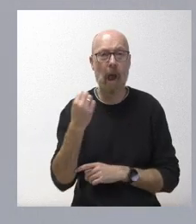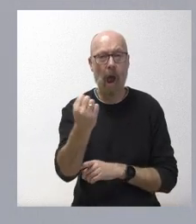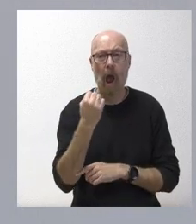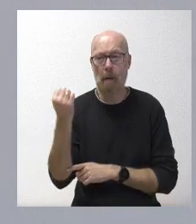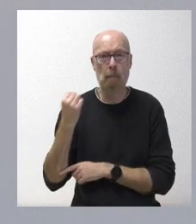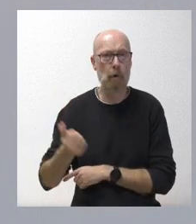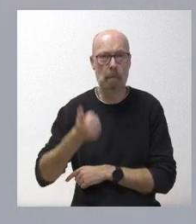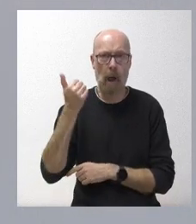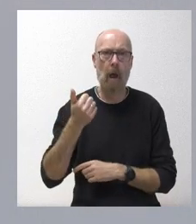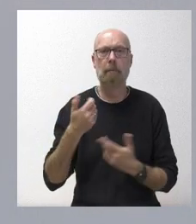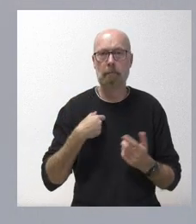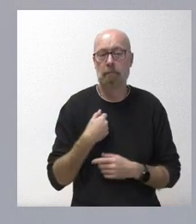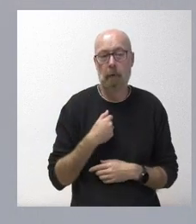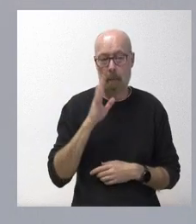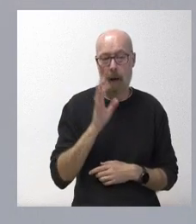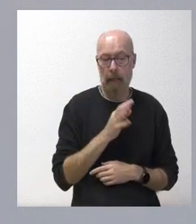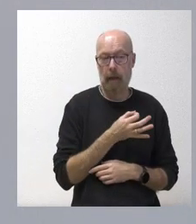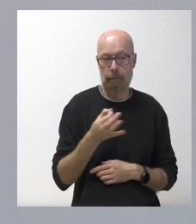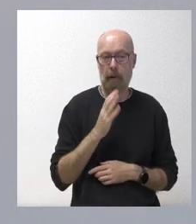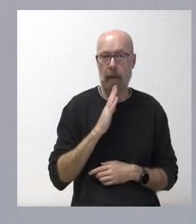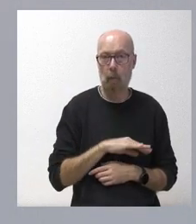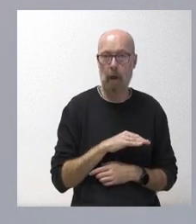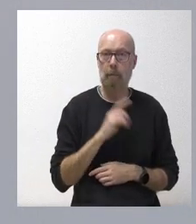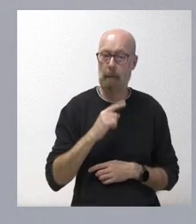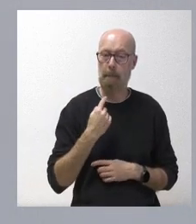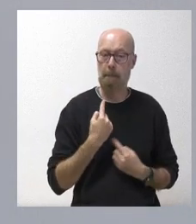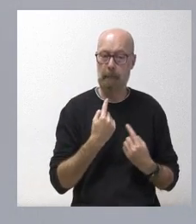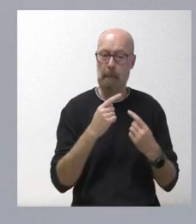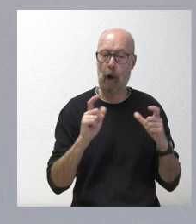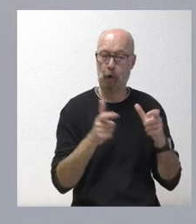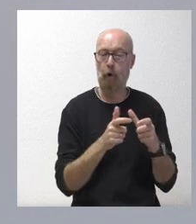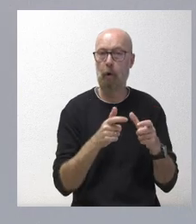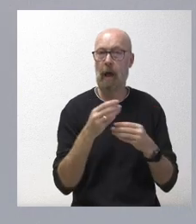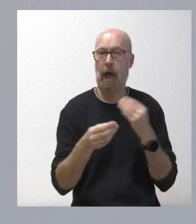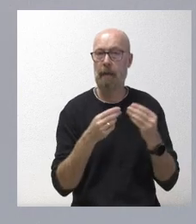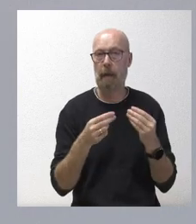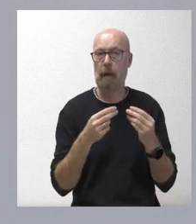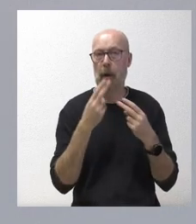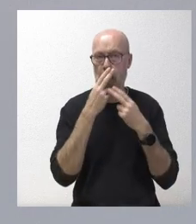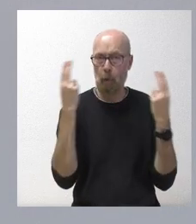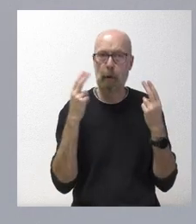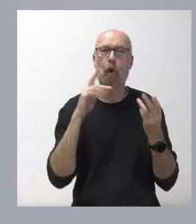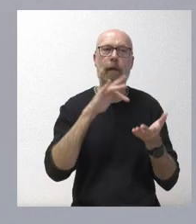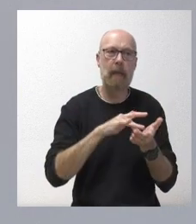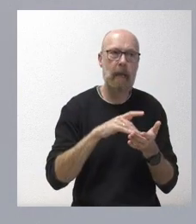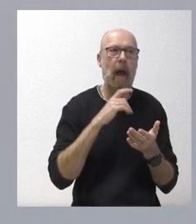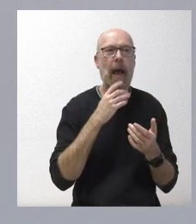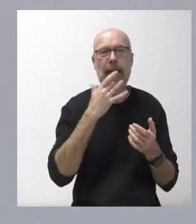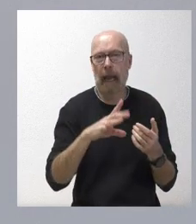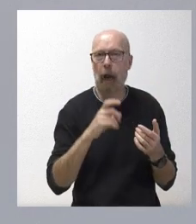nos pareció oportuno que la primera reunión se hiciera pública cuando se celebraba y con quién se celebraba.